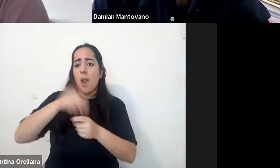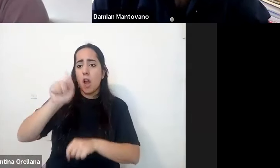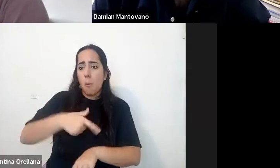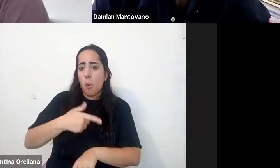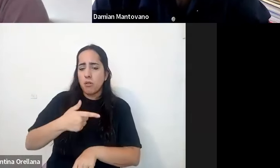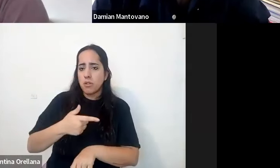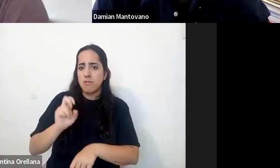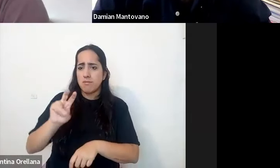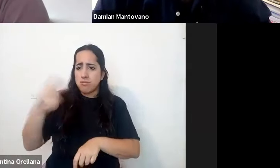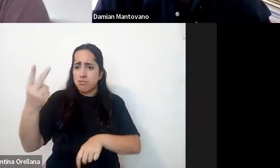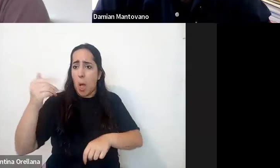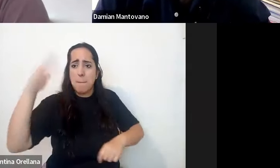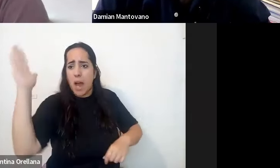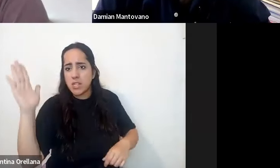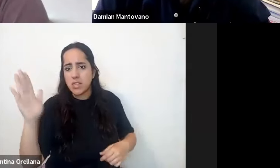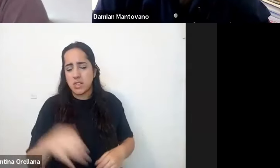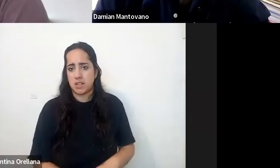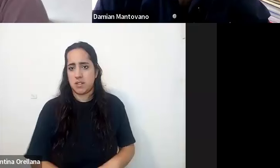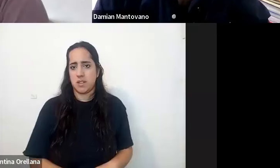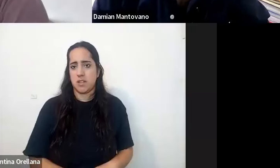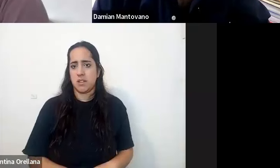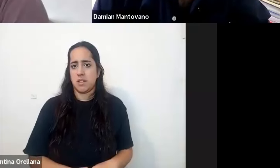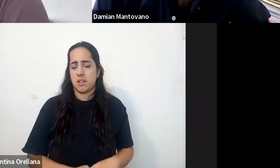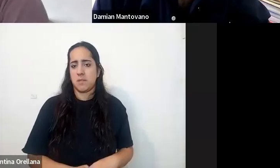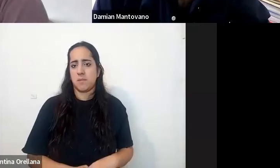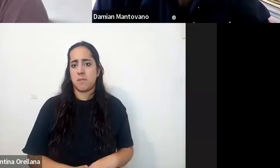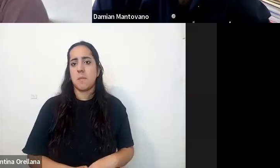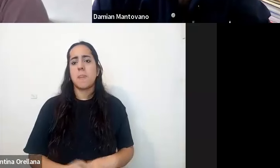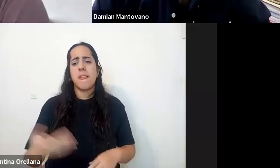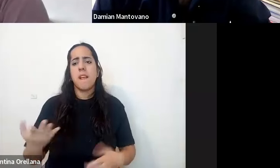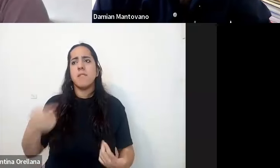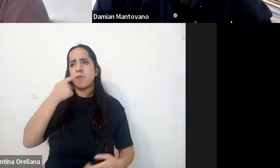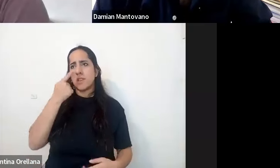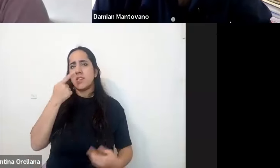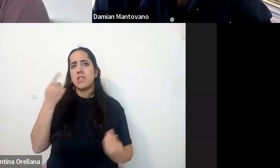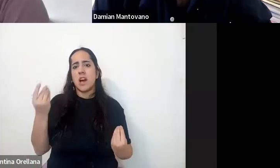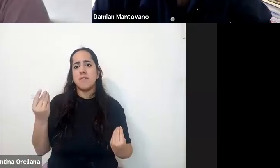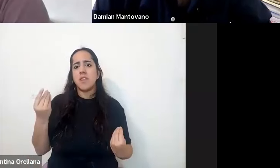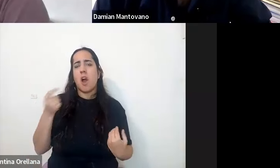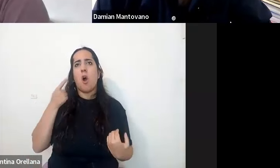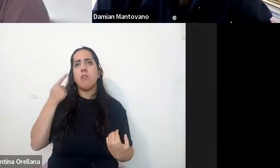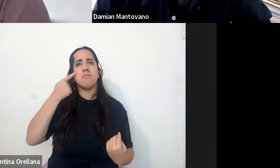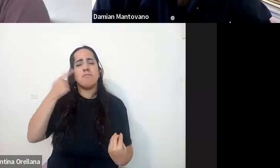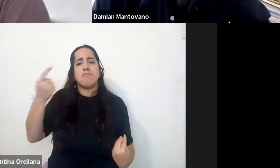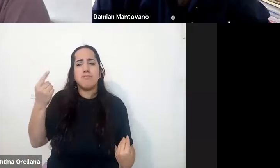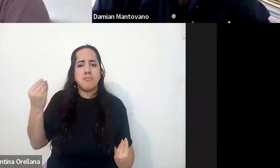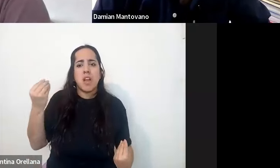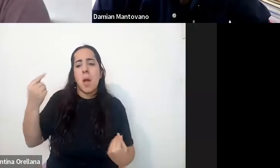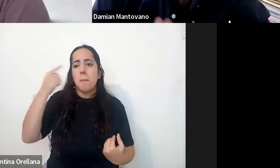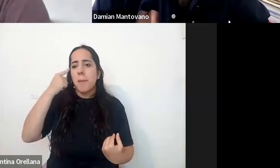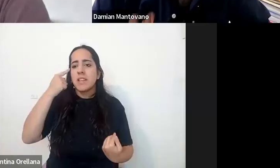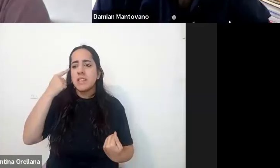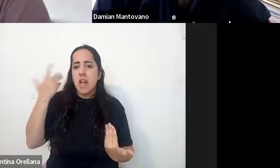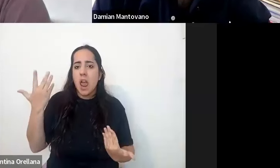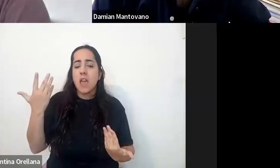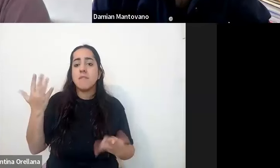su escolaridad ¿sí? y lo interesante o el número más llamativo es poder pensar que